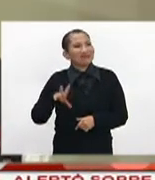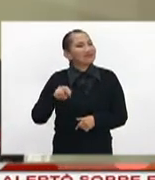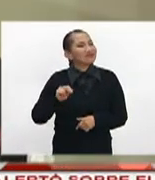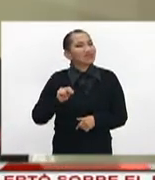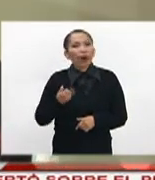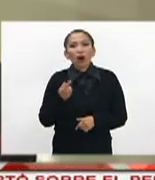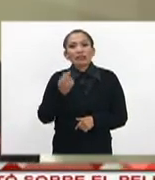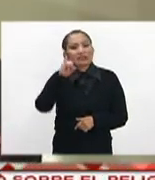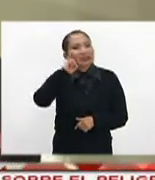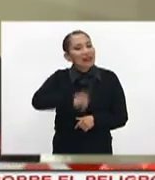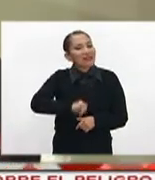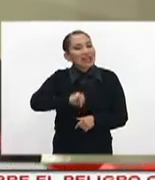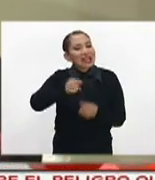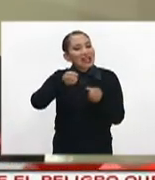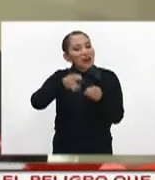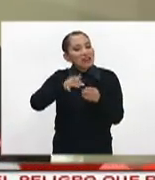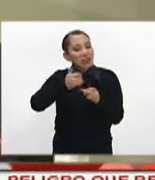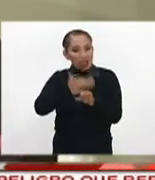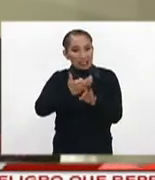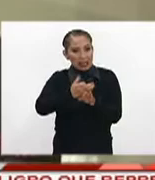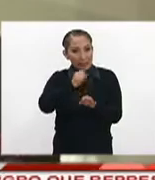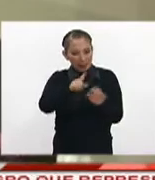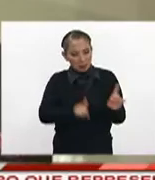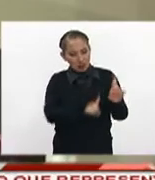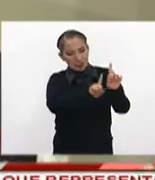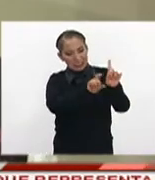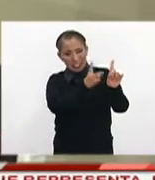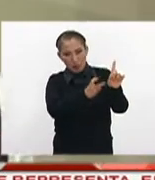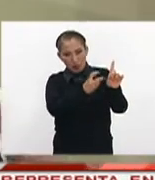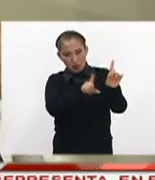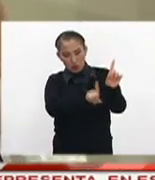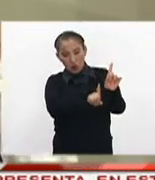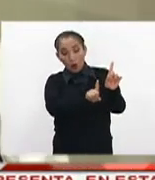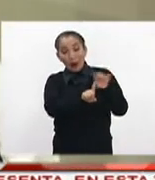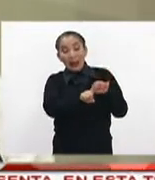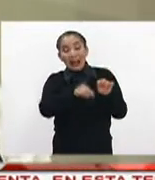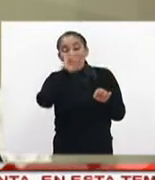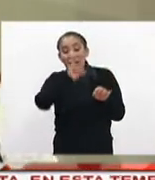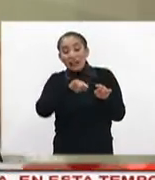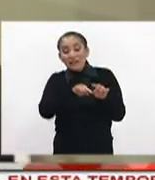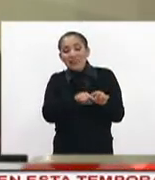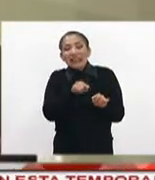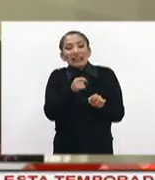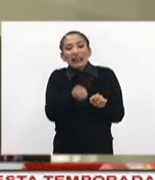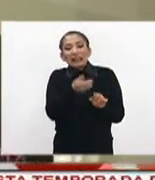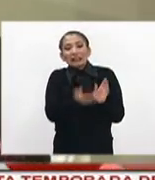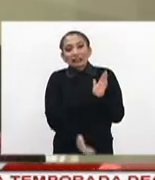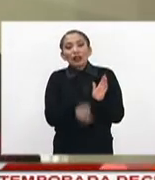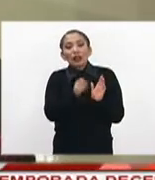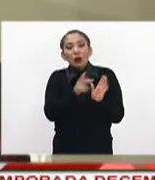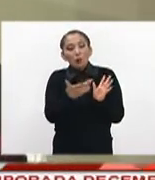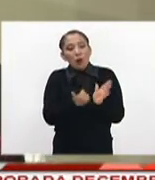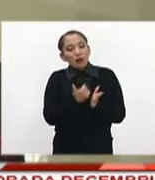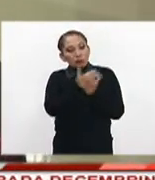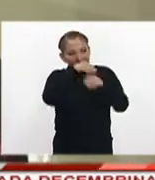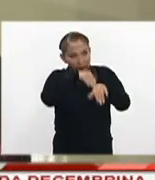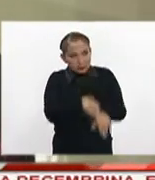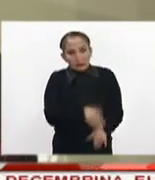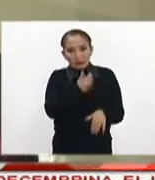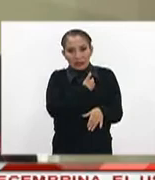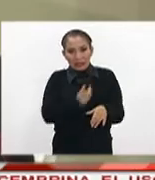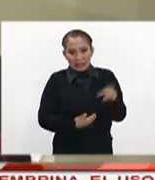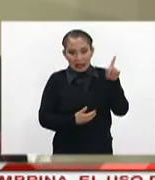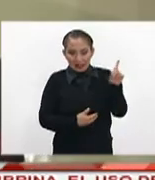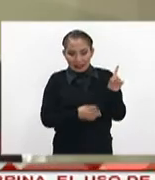el jefe de oficina actual. El jefe de oficina actual es un subordinado del presidente,